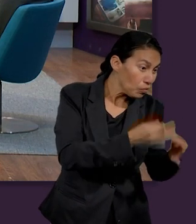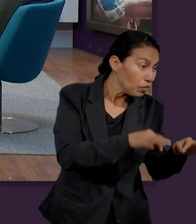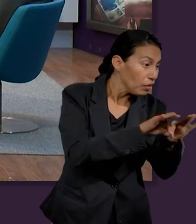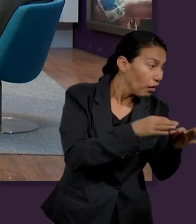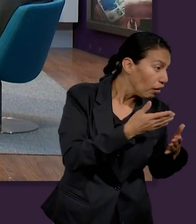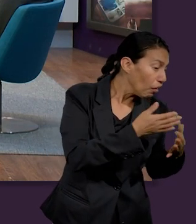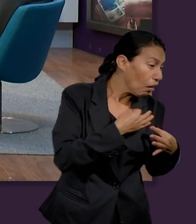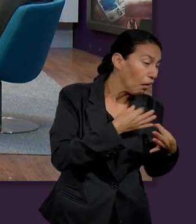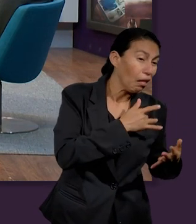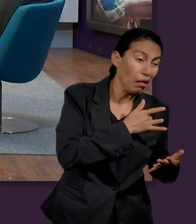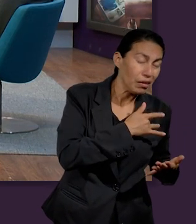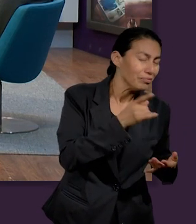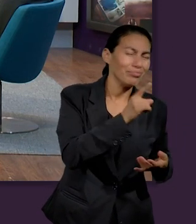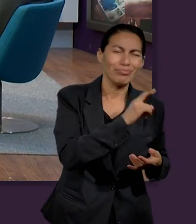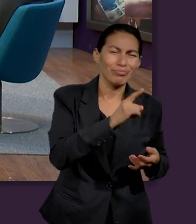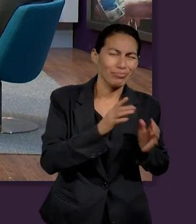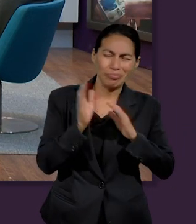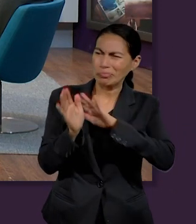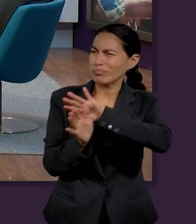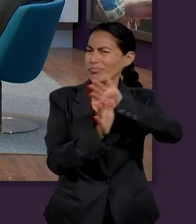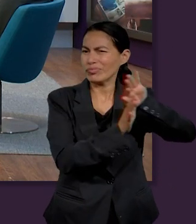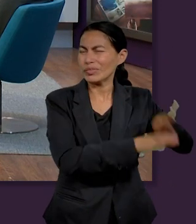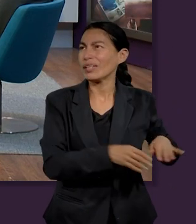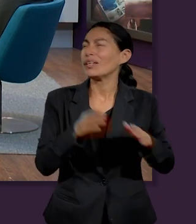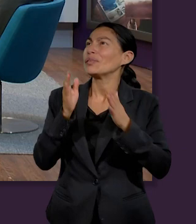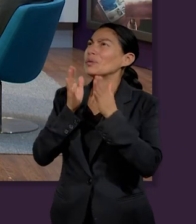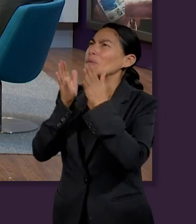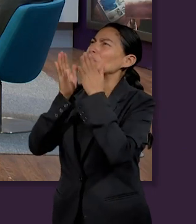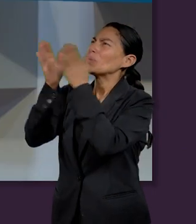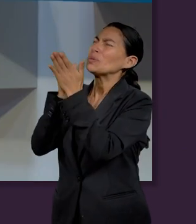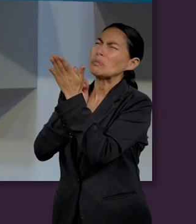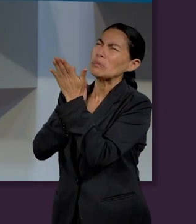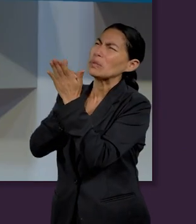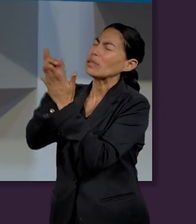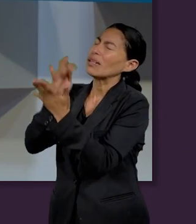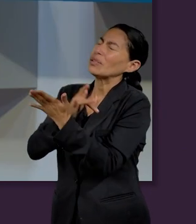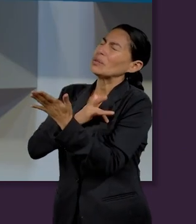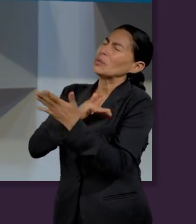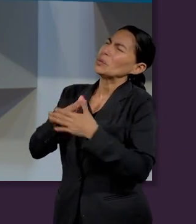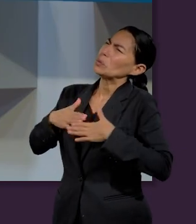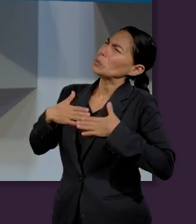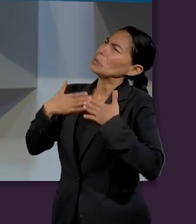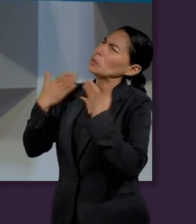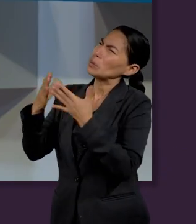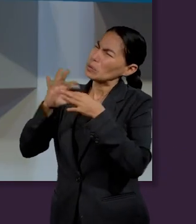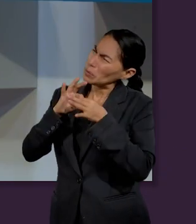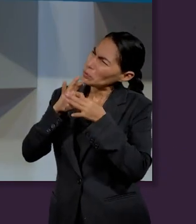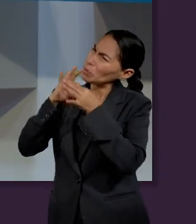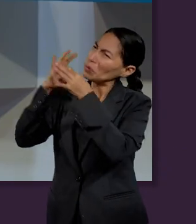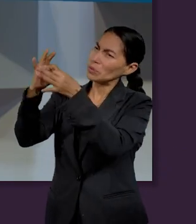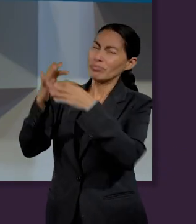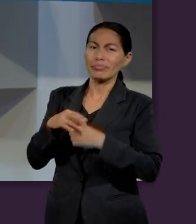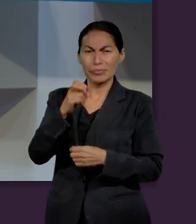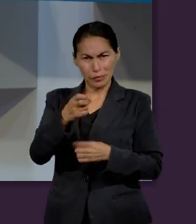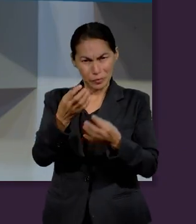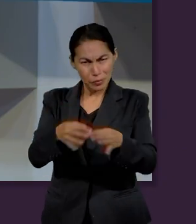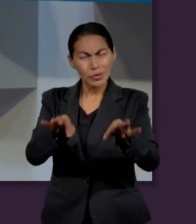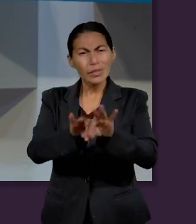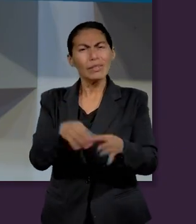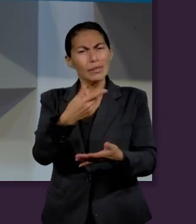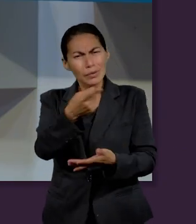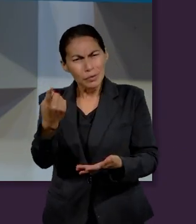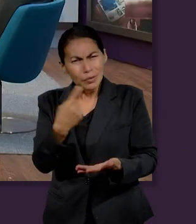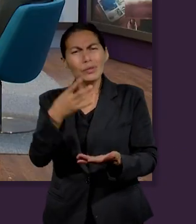promesas, en el mensaje que Dios les había dado. Así que Noé es un personaje bastante interesante que